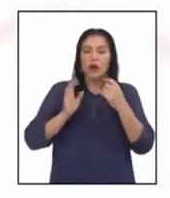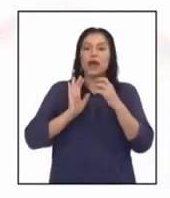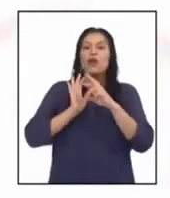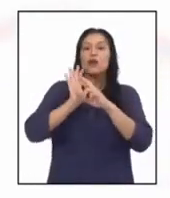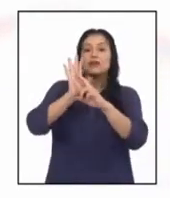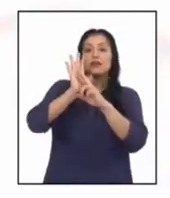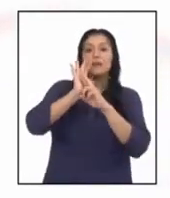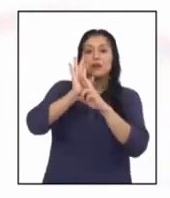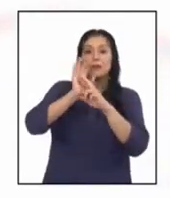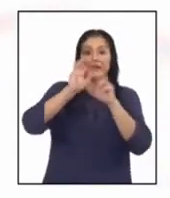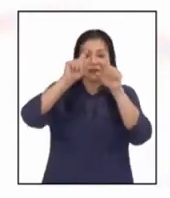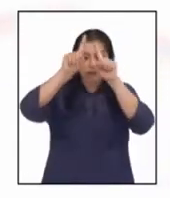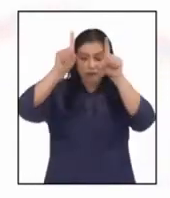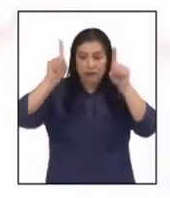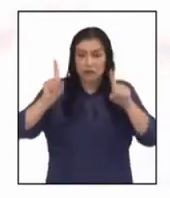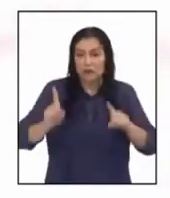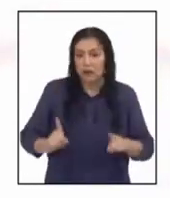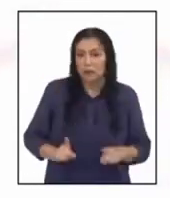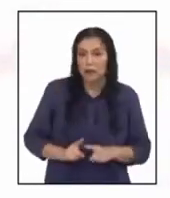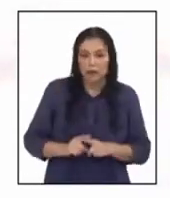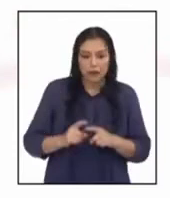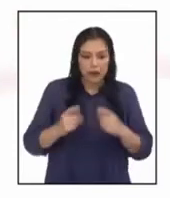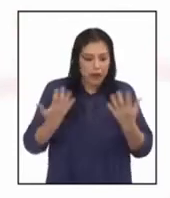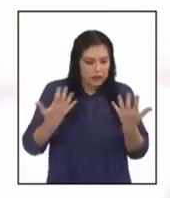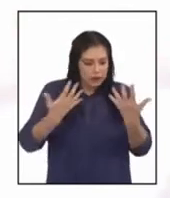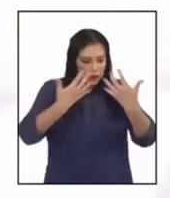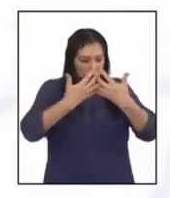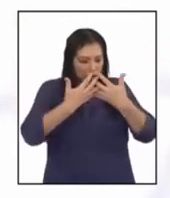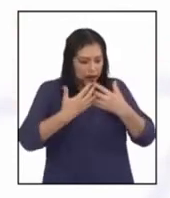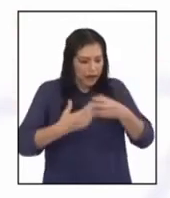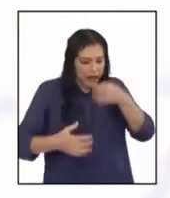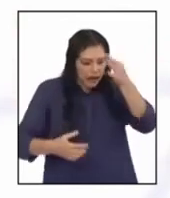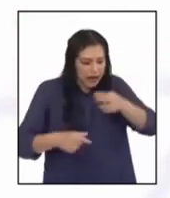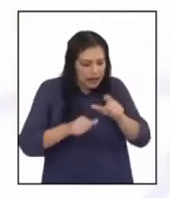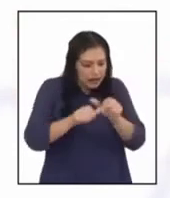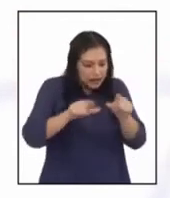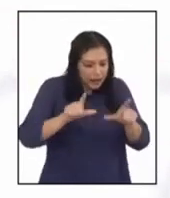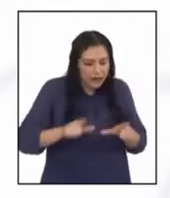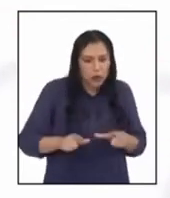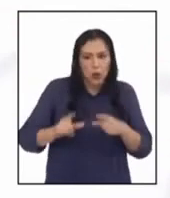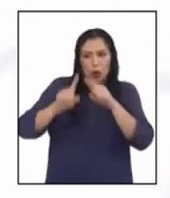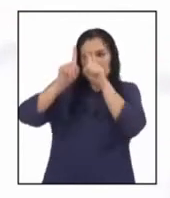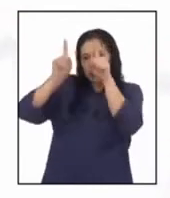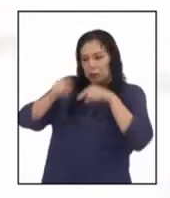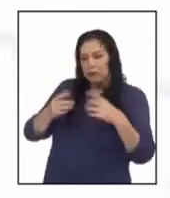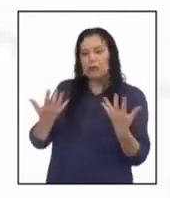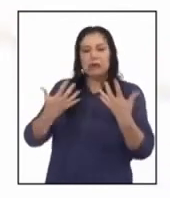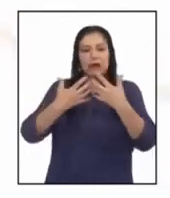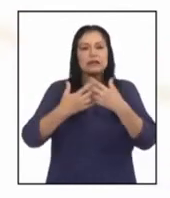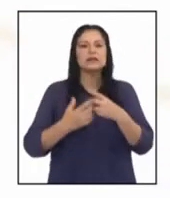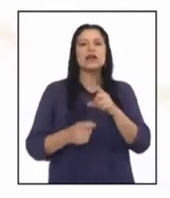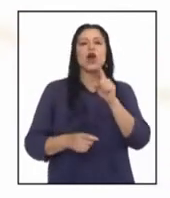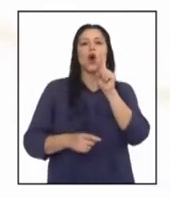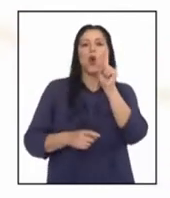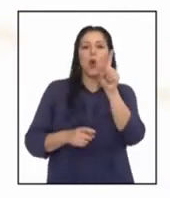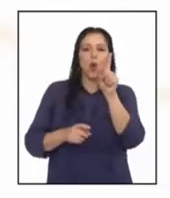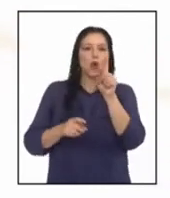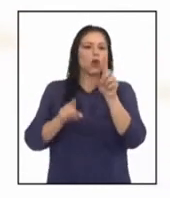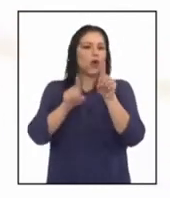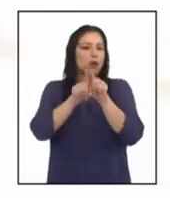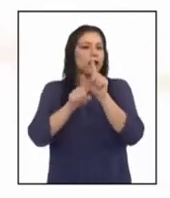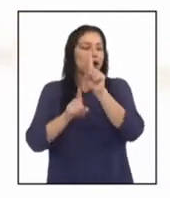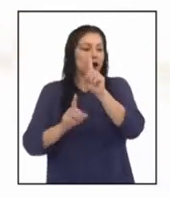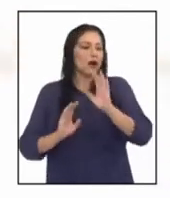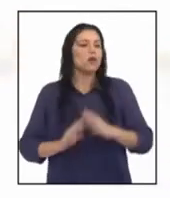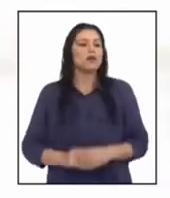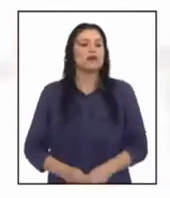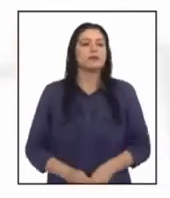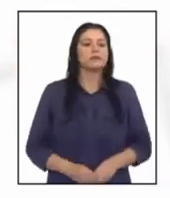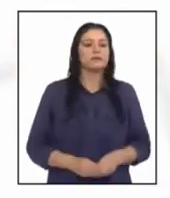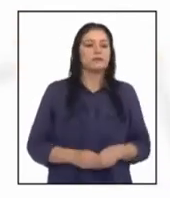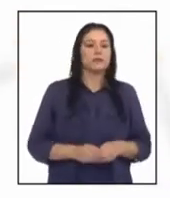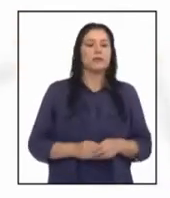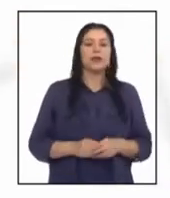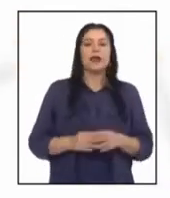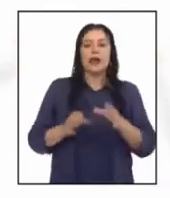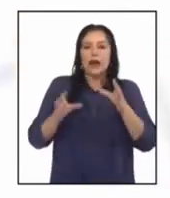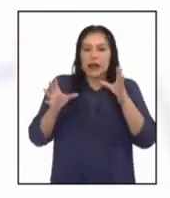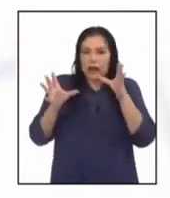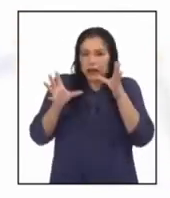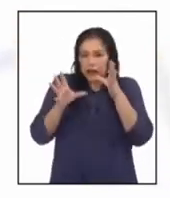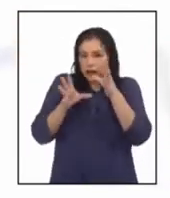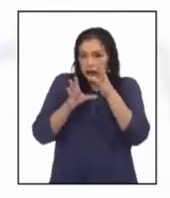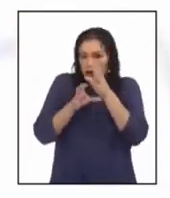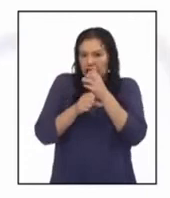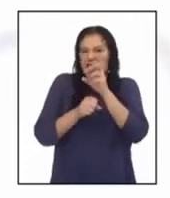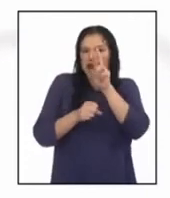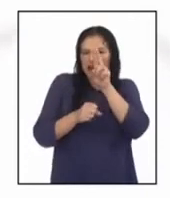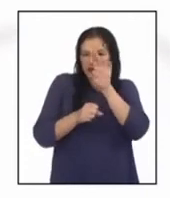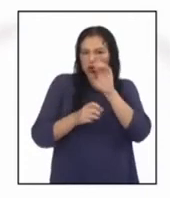representado en el plano coincide con la realidad. La escala es uno a uno. La escala de reducción es la que hemos